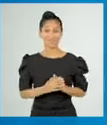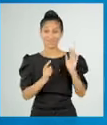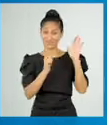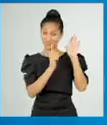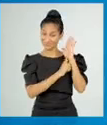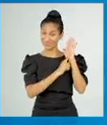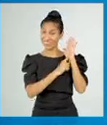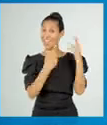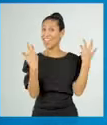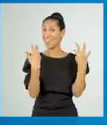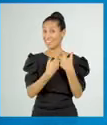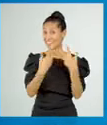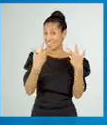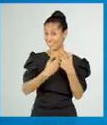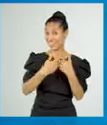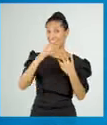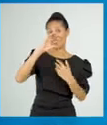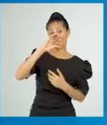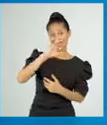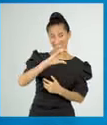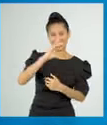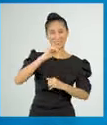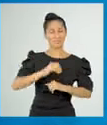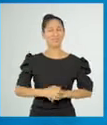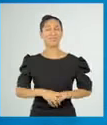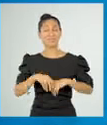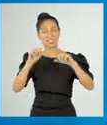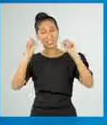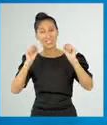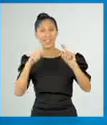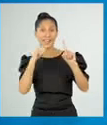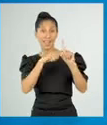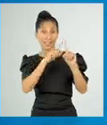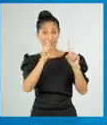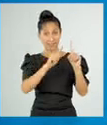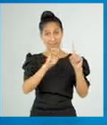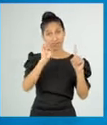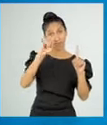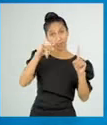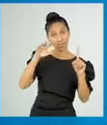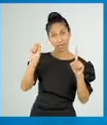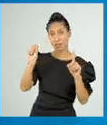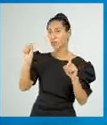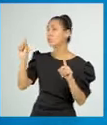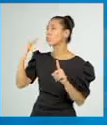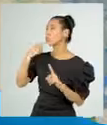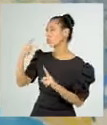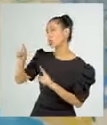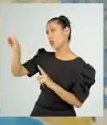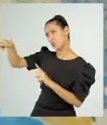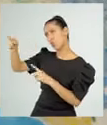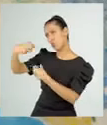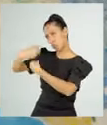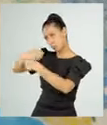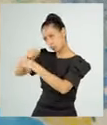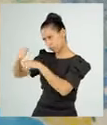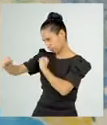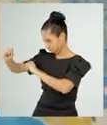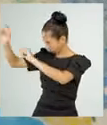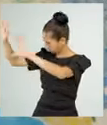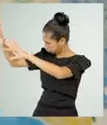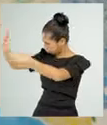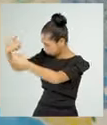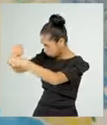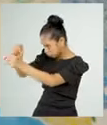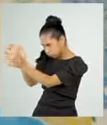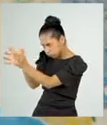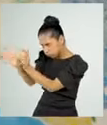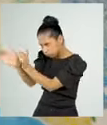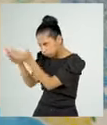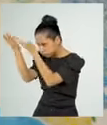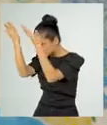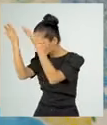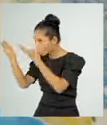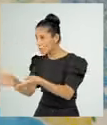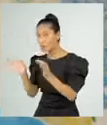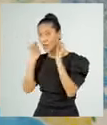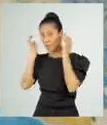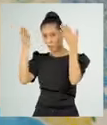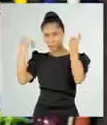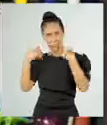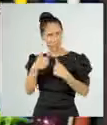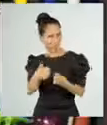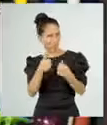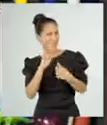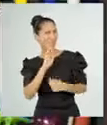C. Zeus le pide a Efesto que haga una mujer. Muy bien, Cori. Es una pregunta literal y esa es la